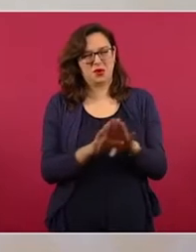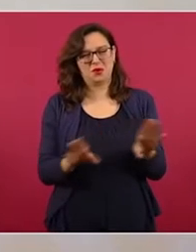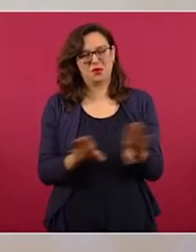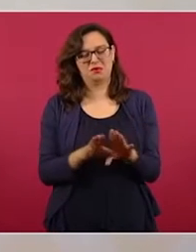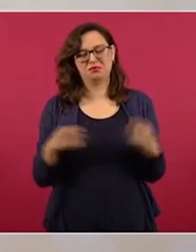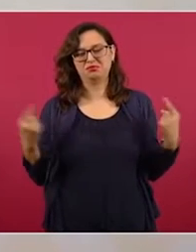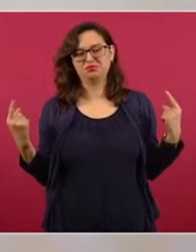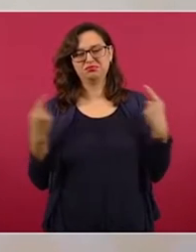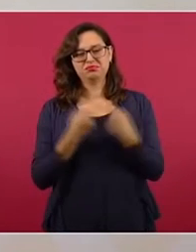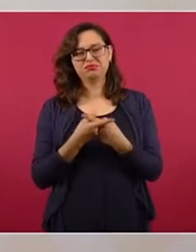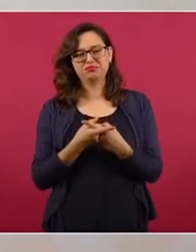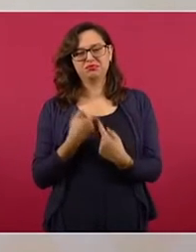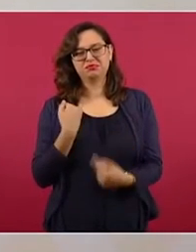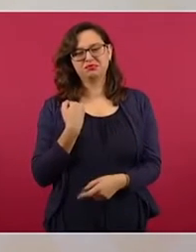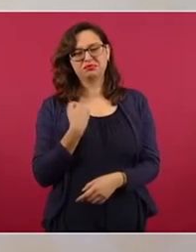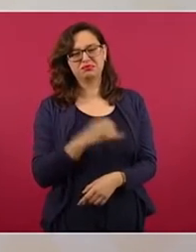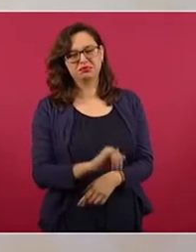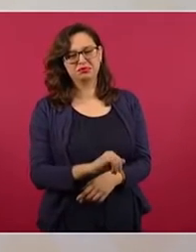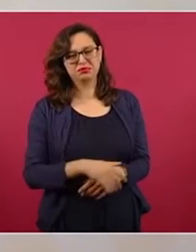O puede haber,